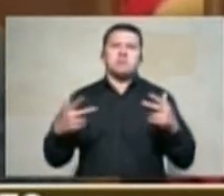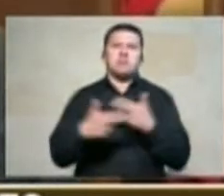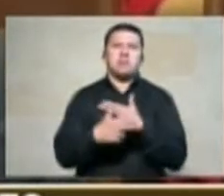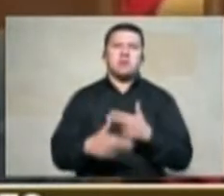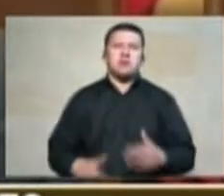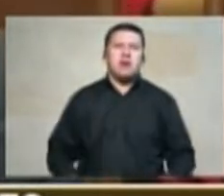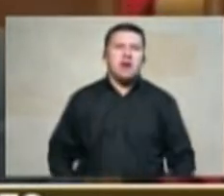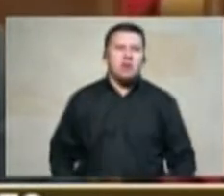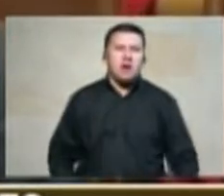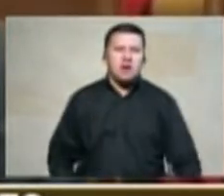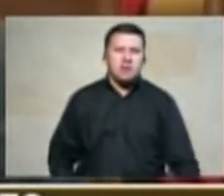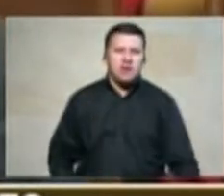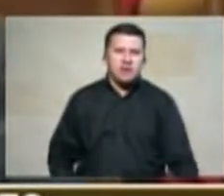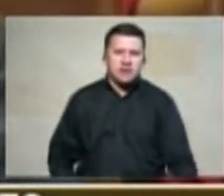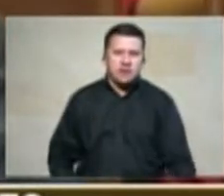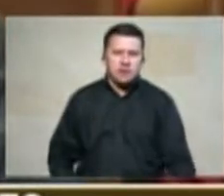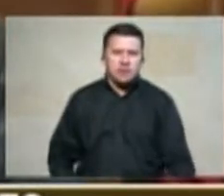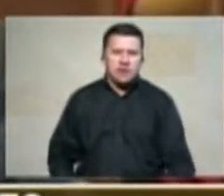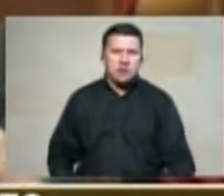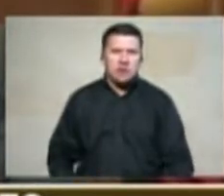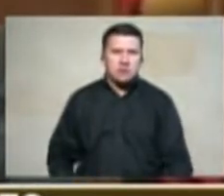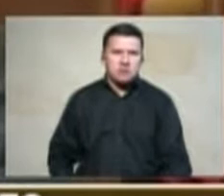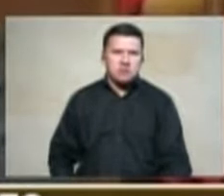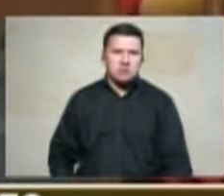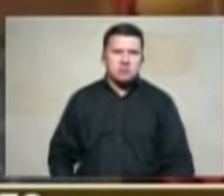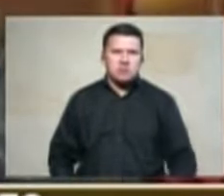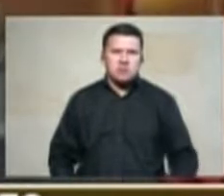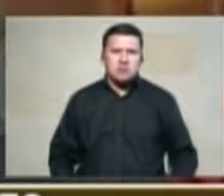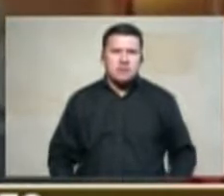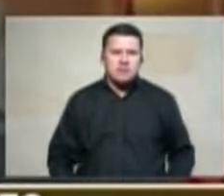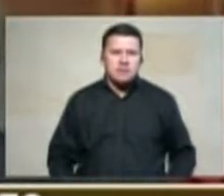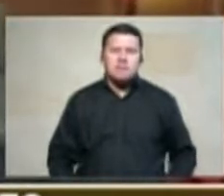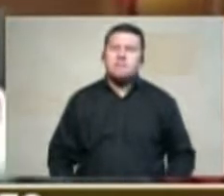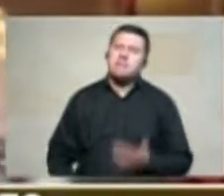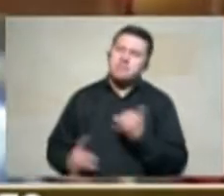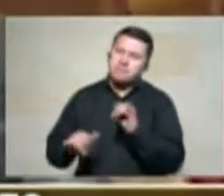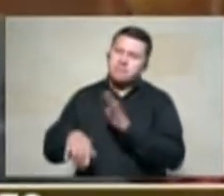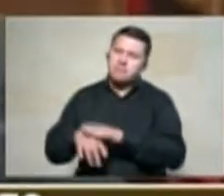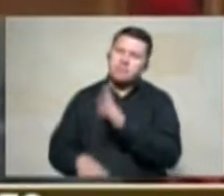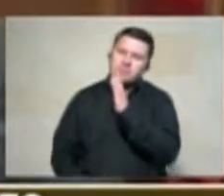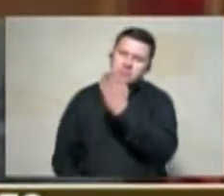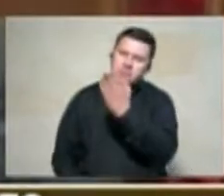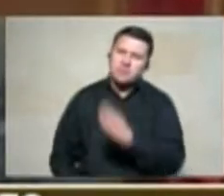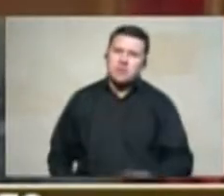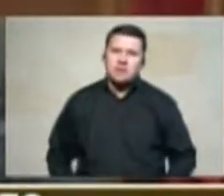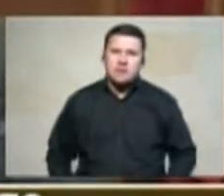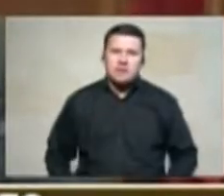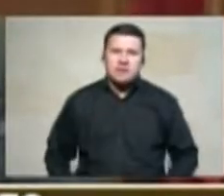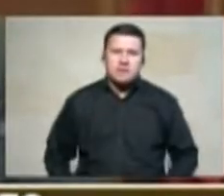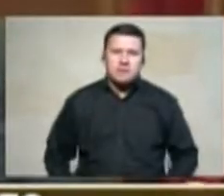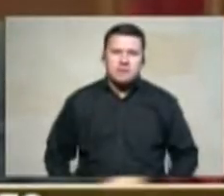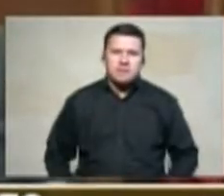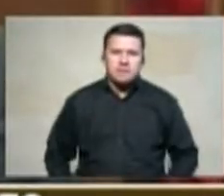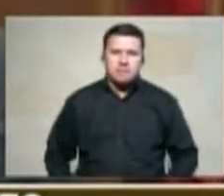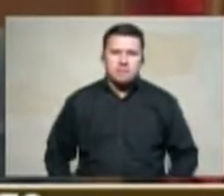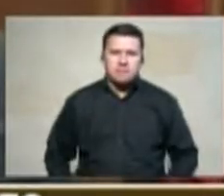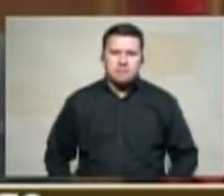de termine representante tranquilo tiene uso de la palabra porque en este país